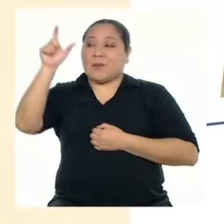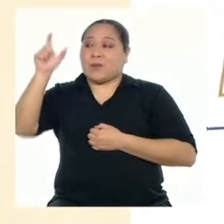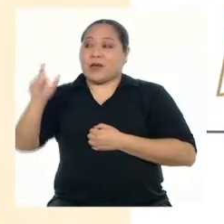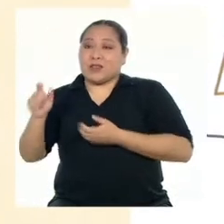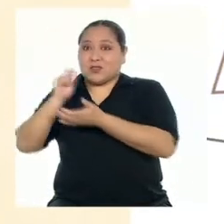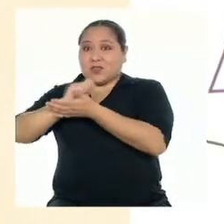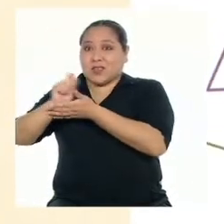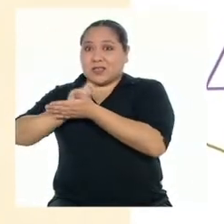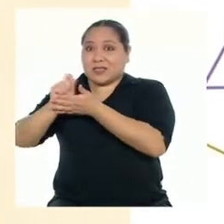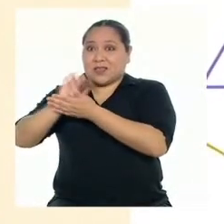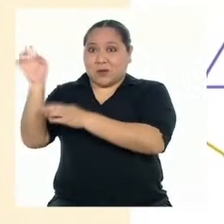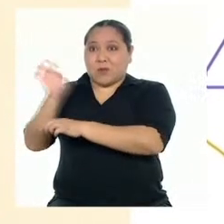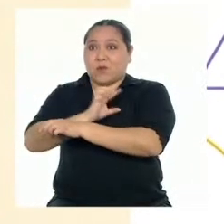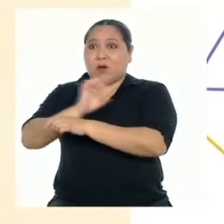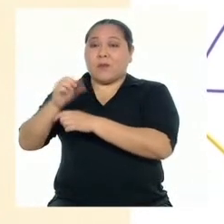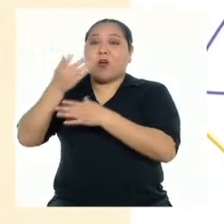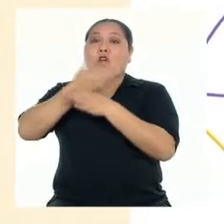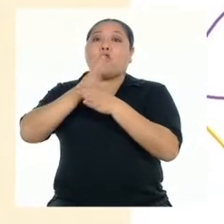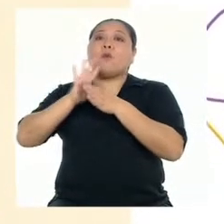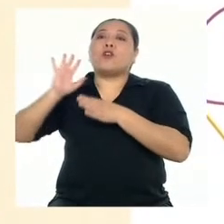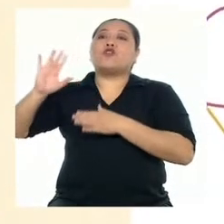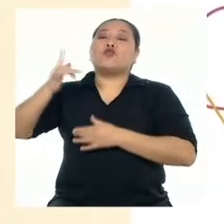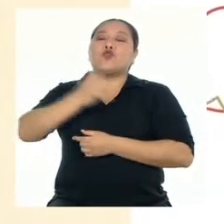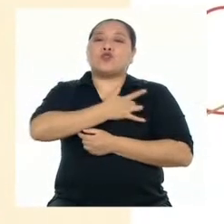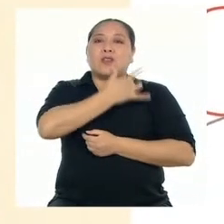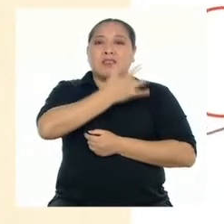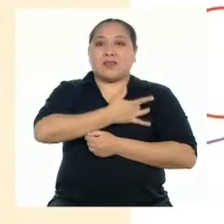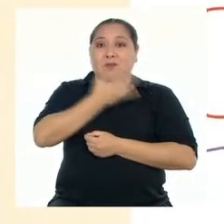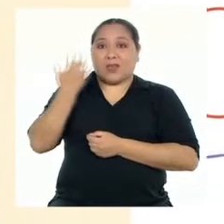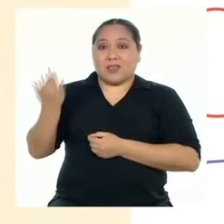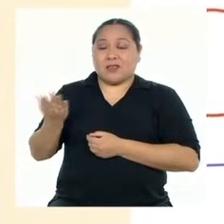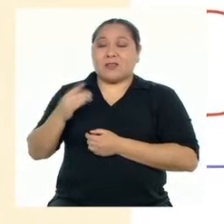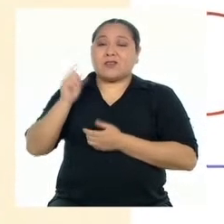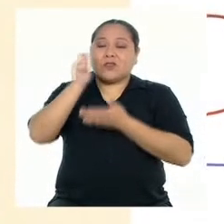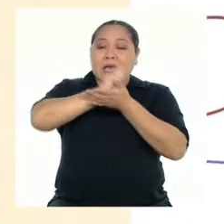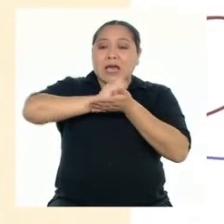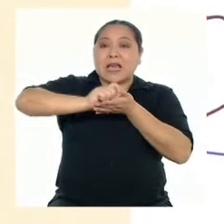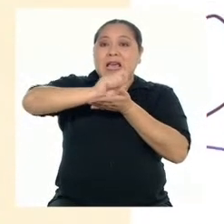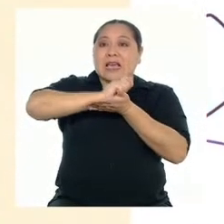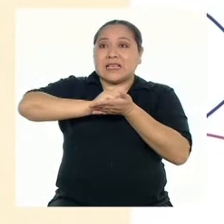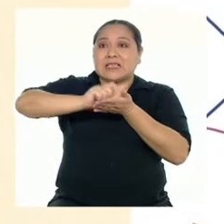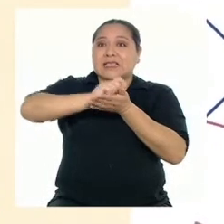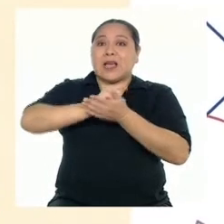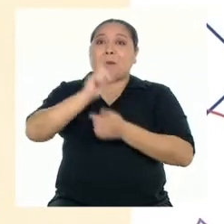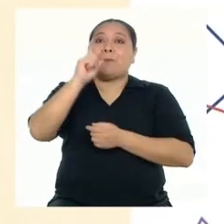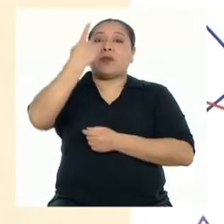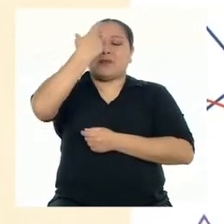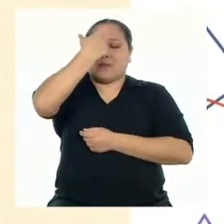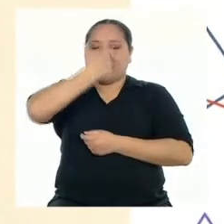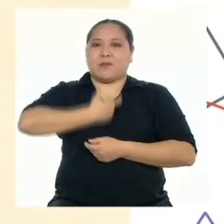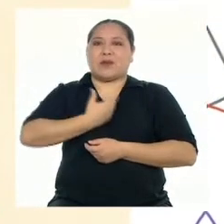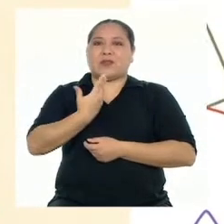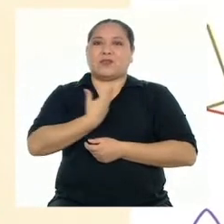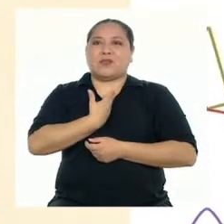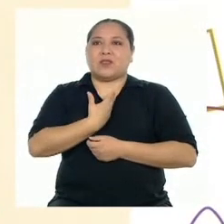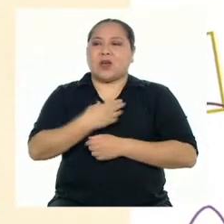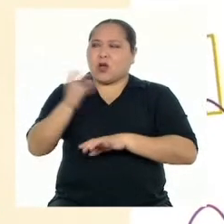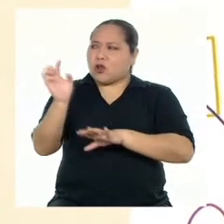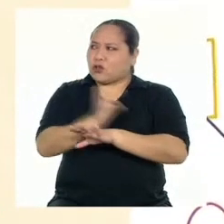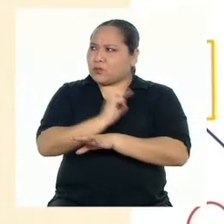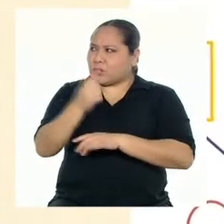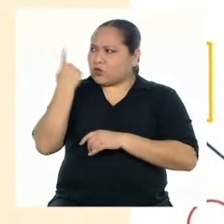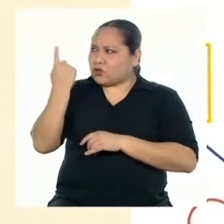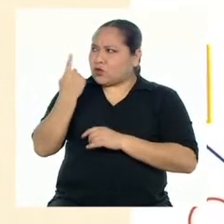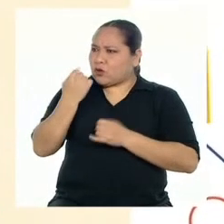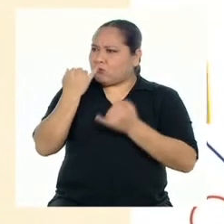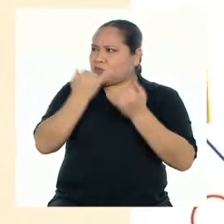autor del poema comparte lo que siente, por ello suelen escribirse en primera persona. ¿Y los poemas tratan